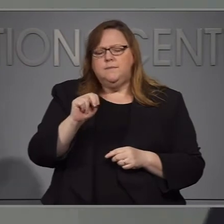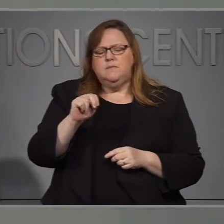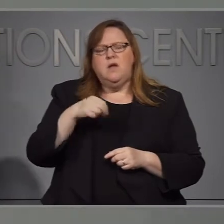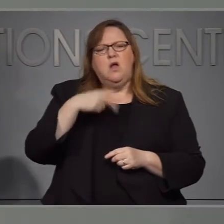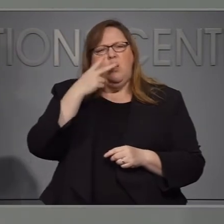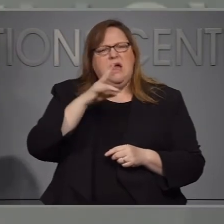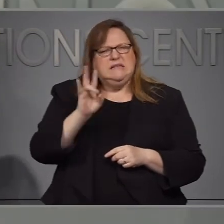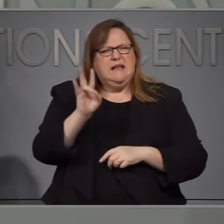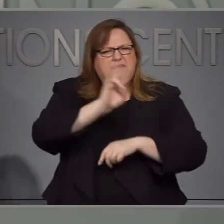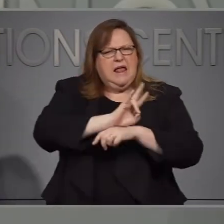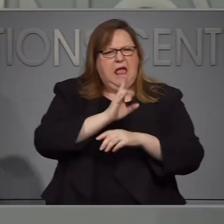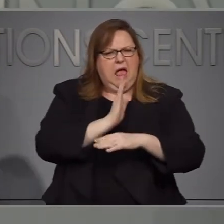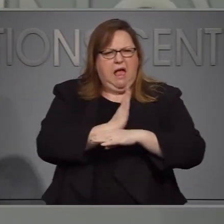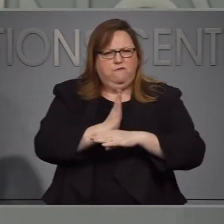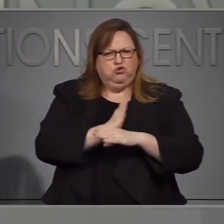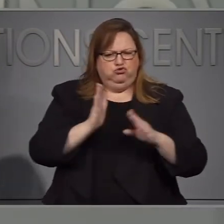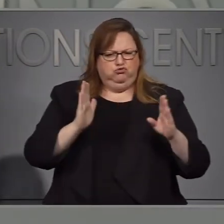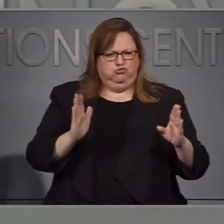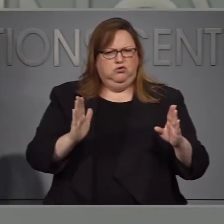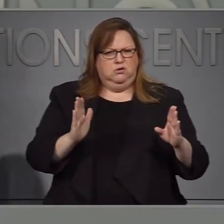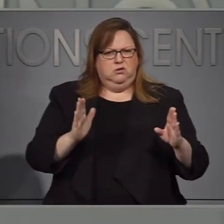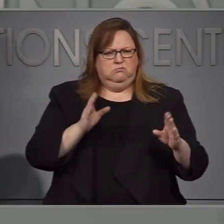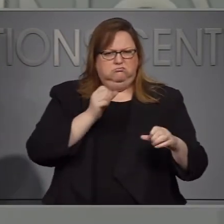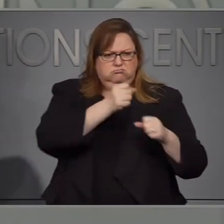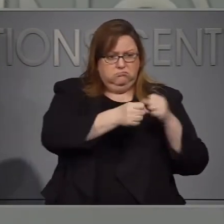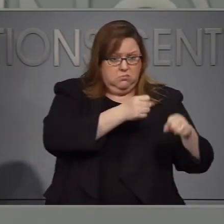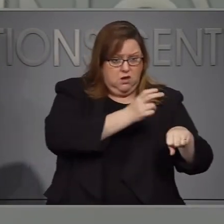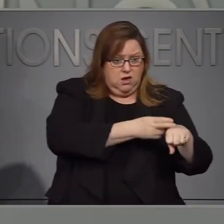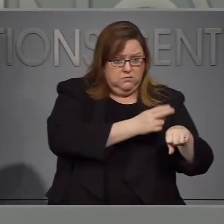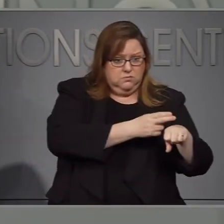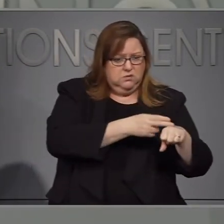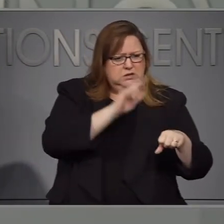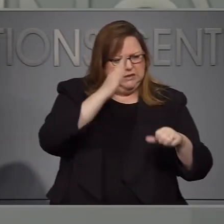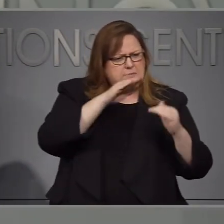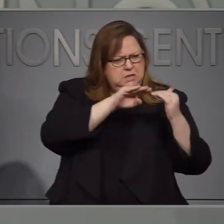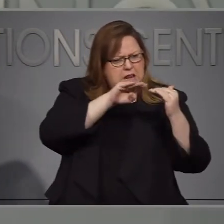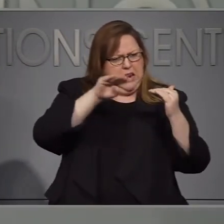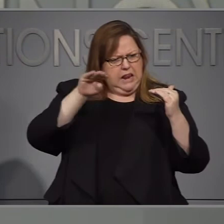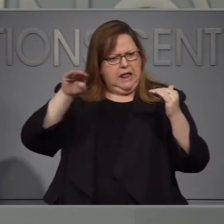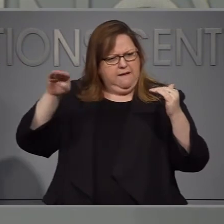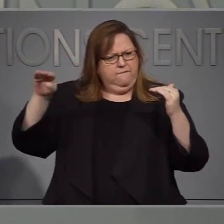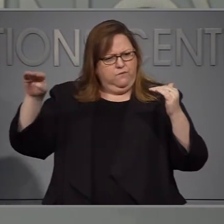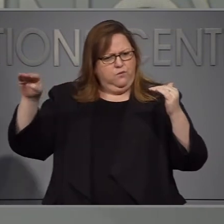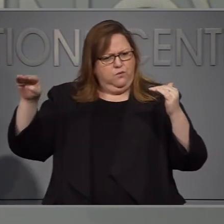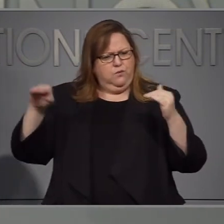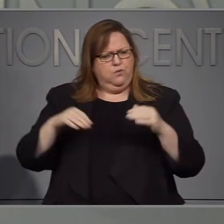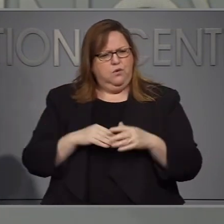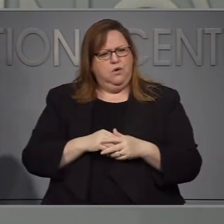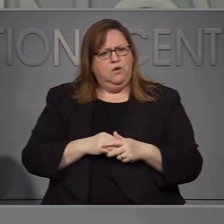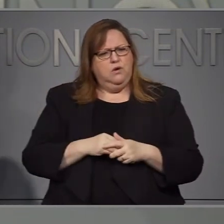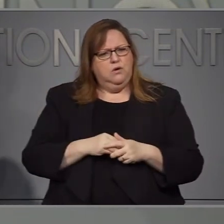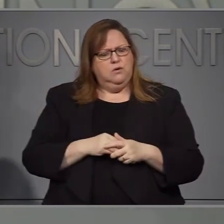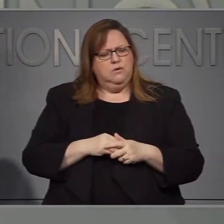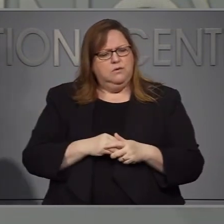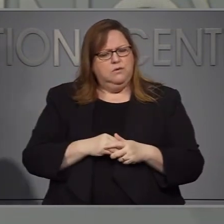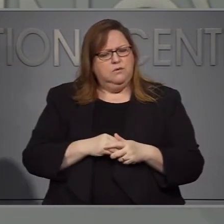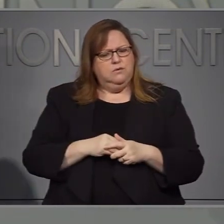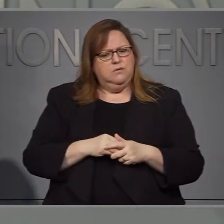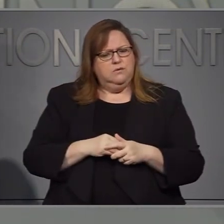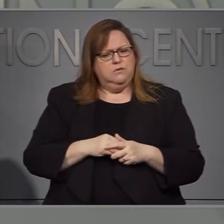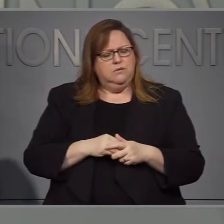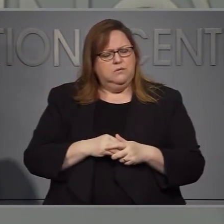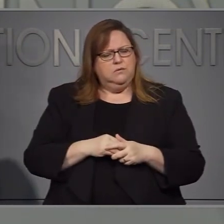siete días y parece que está está balanceando si ya está planando ese. Este. Ya.